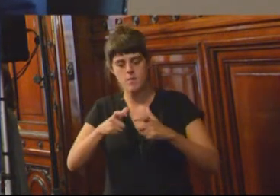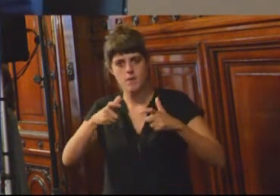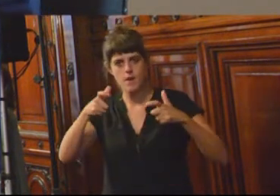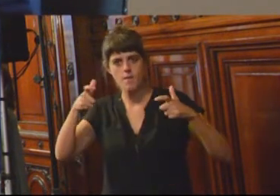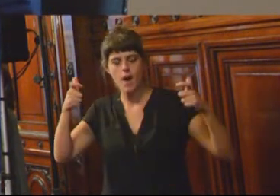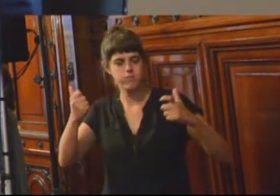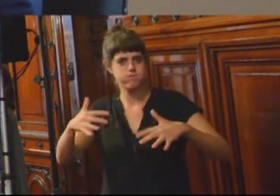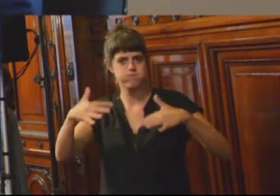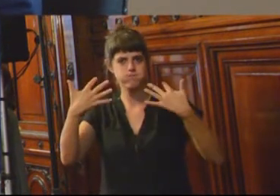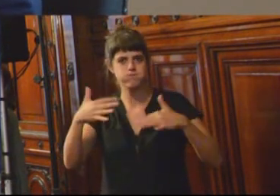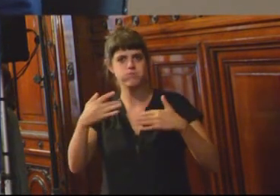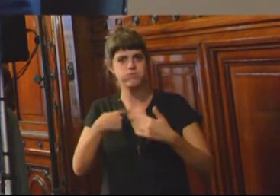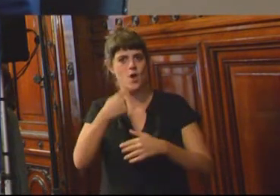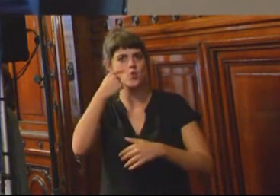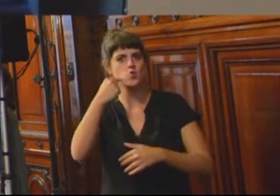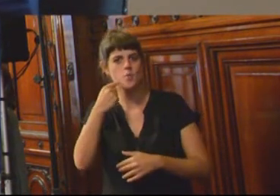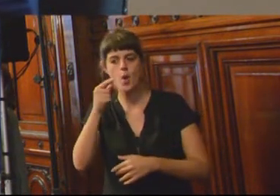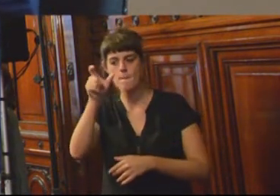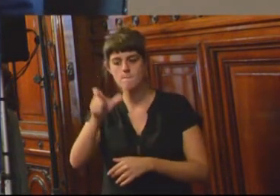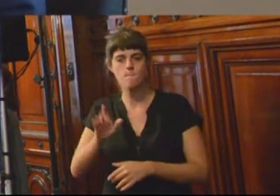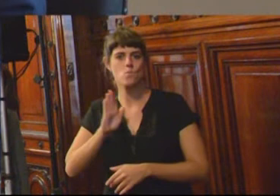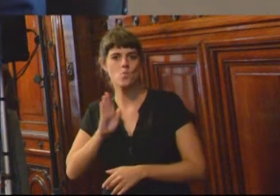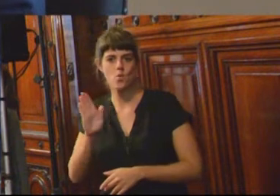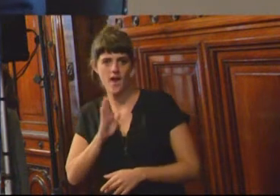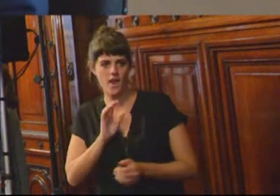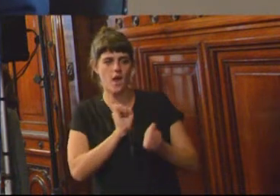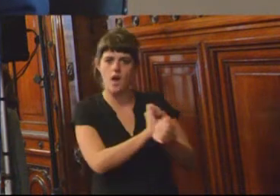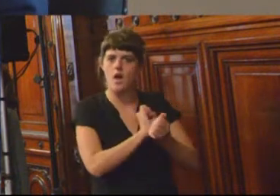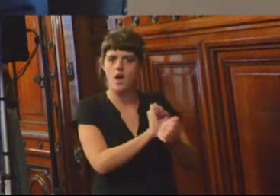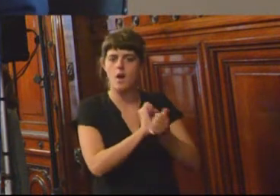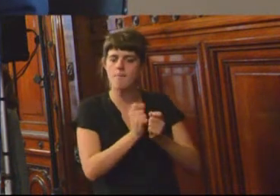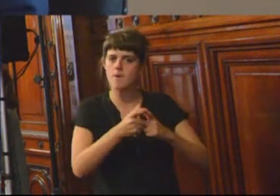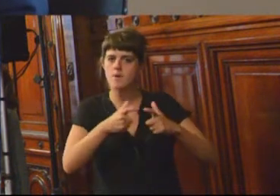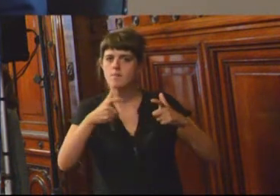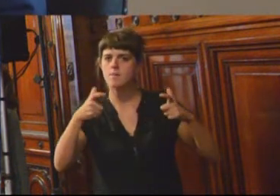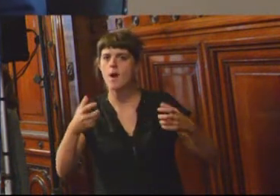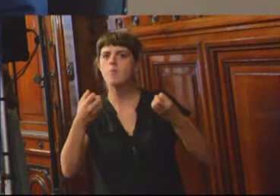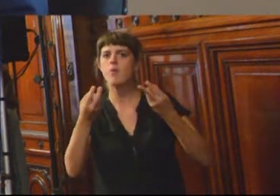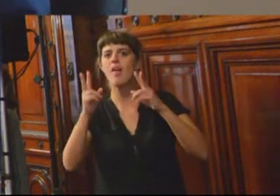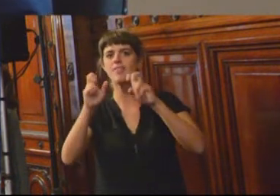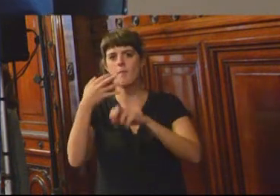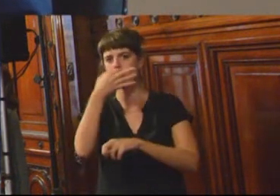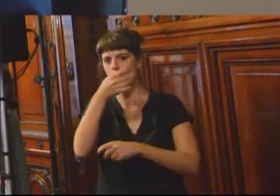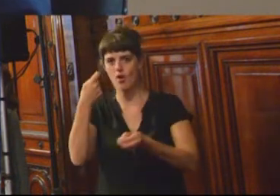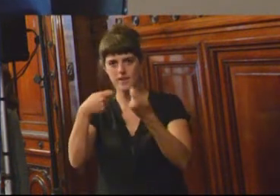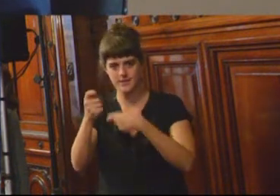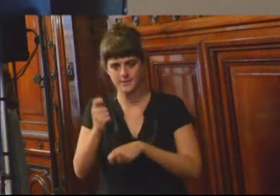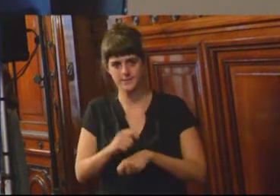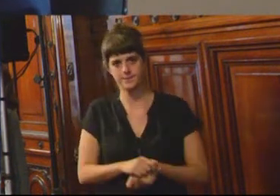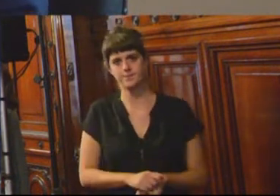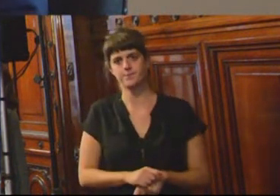índices de encarcelamiento de las mujeres de forma desproporcionada por